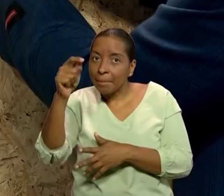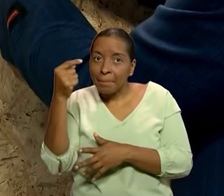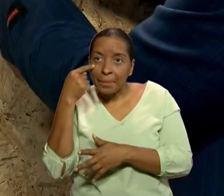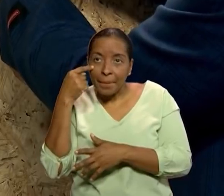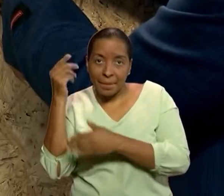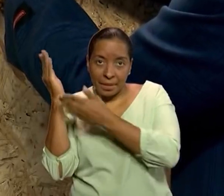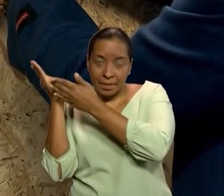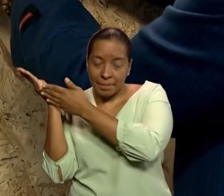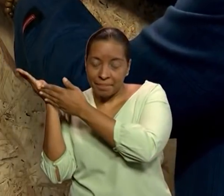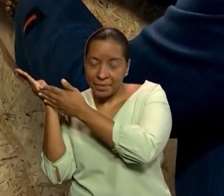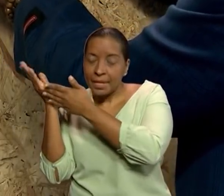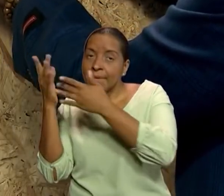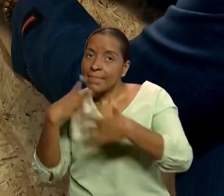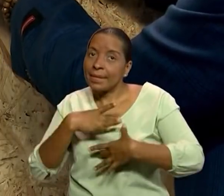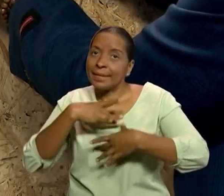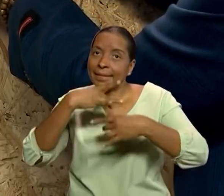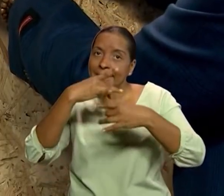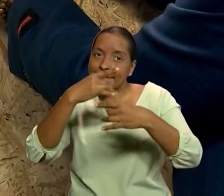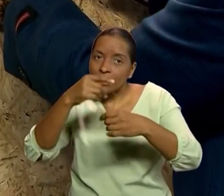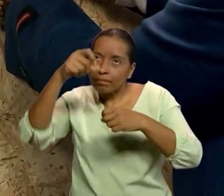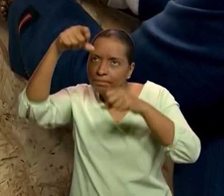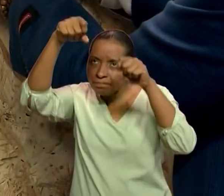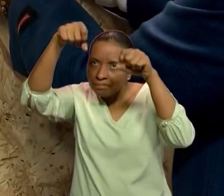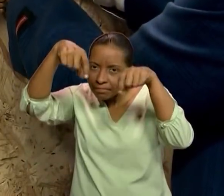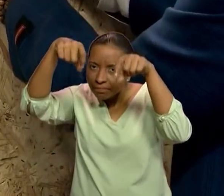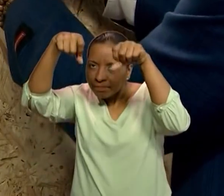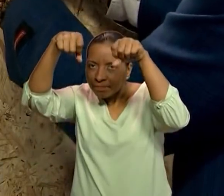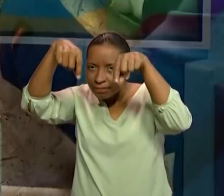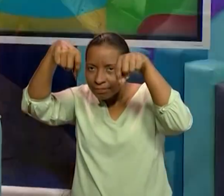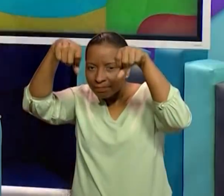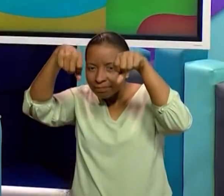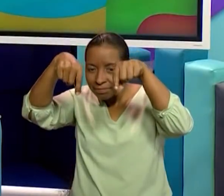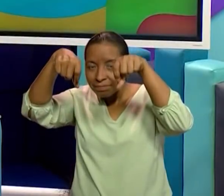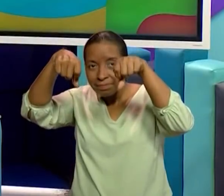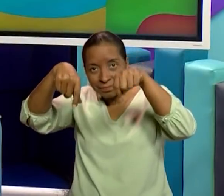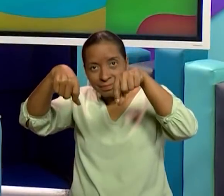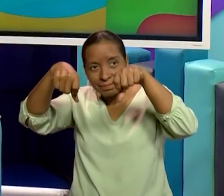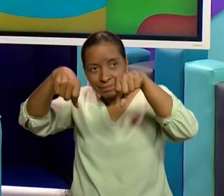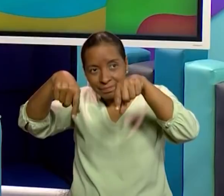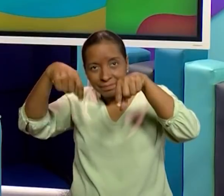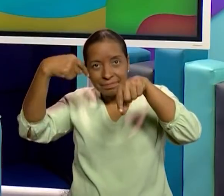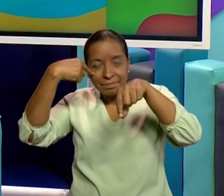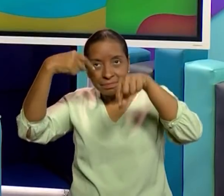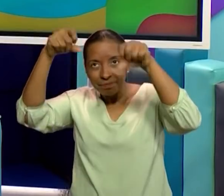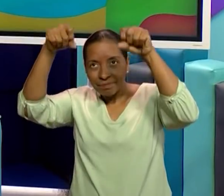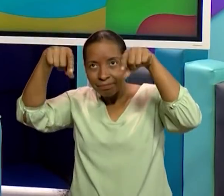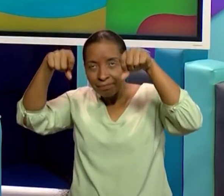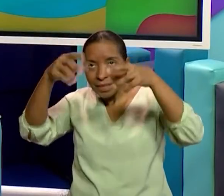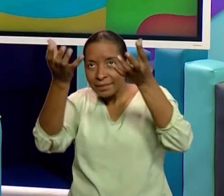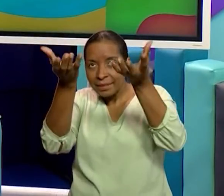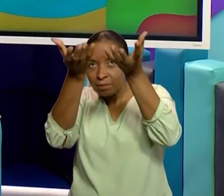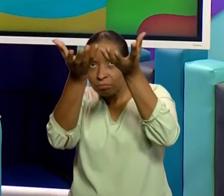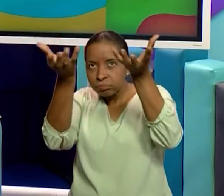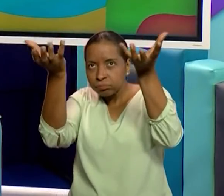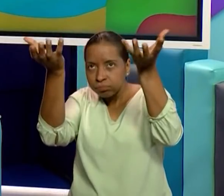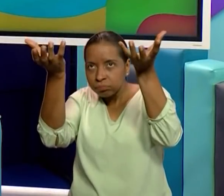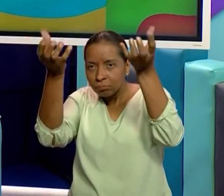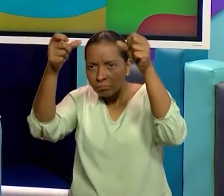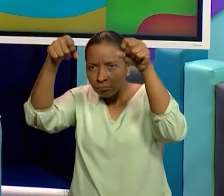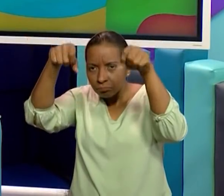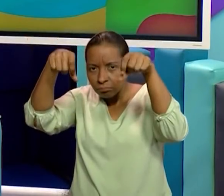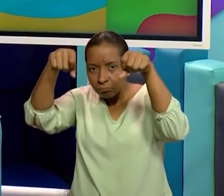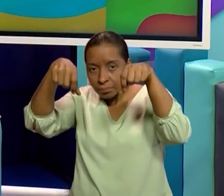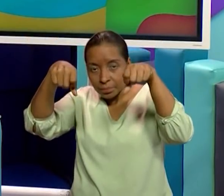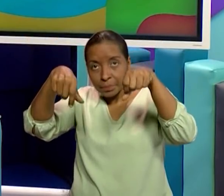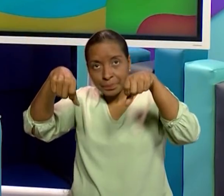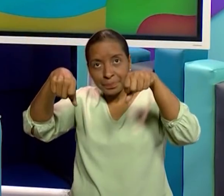voy a ir colocando las gotas también. Ajá. A ver, las gotitas. Aquí tuve un problema técnico, no